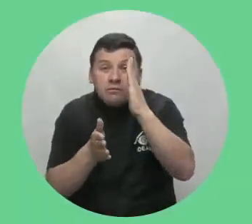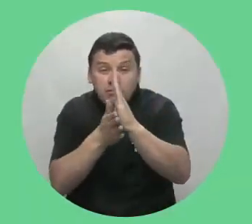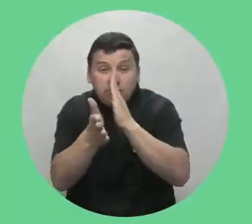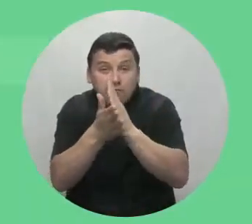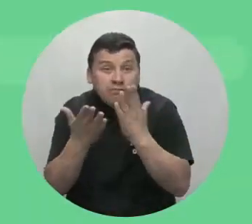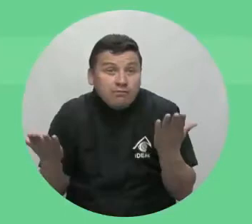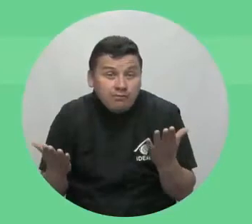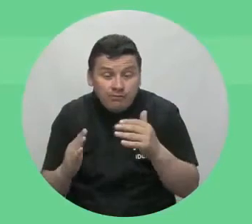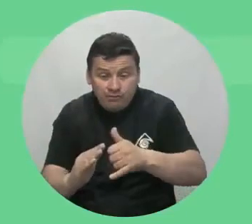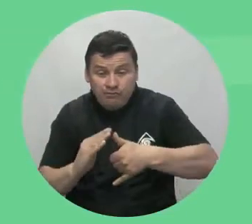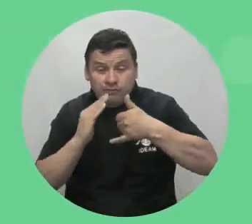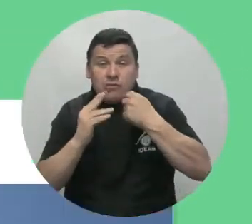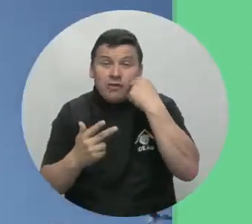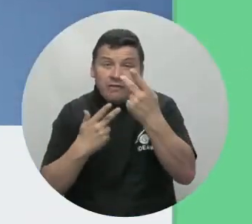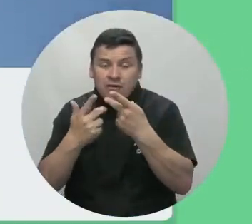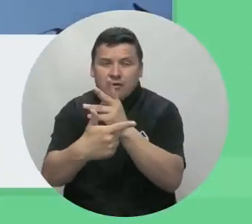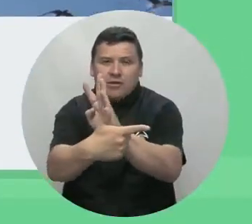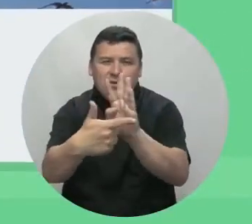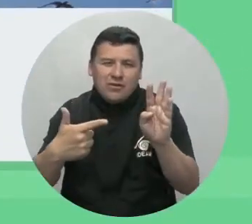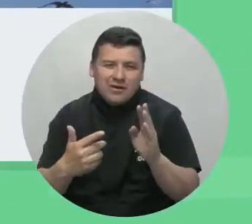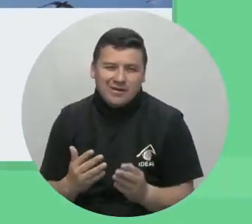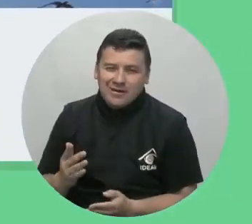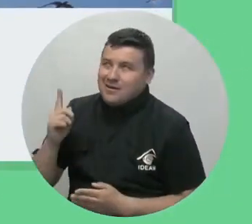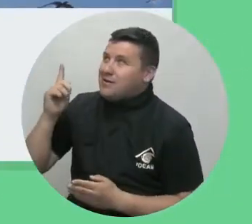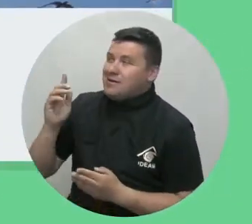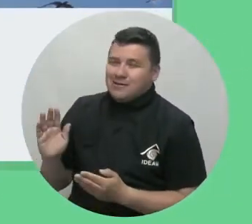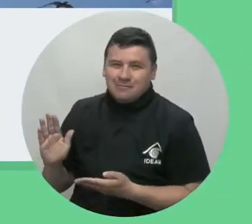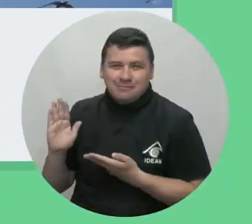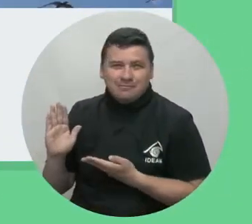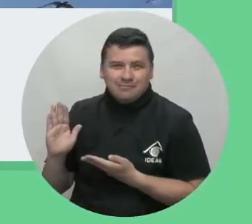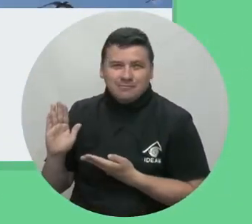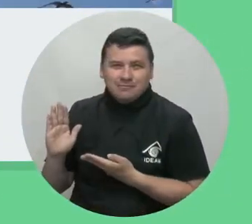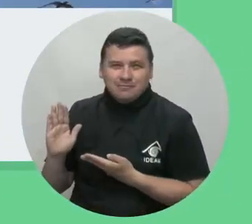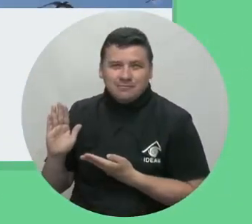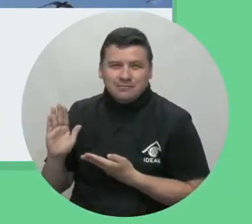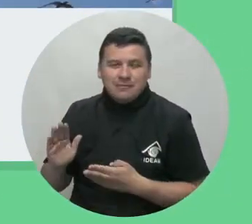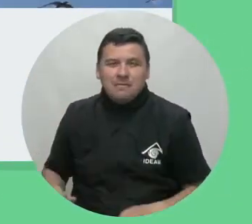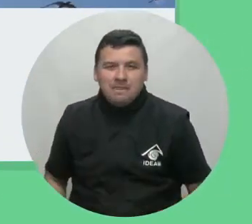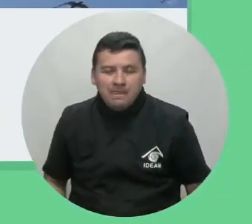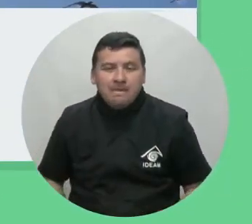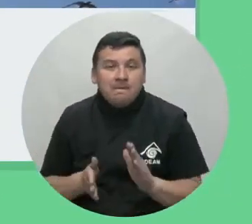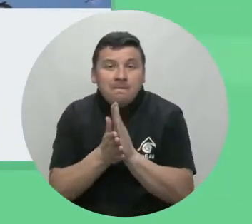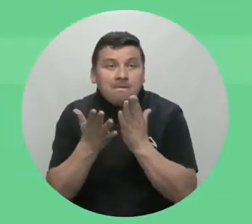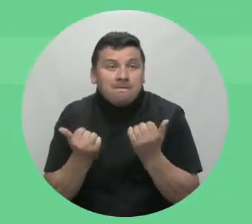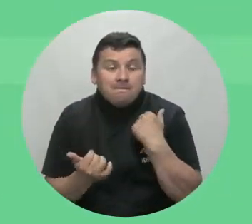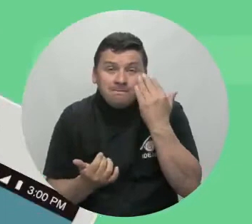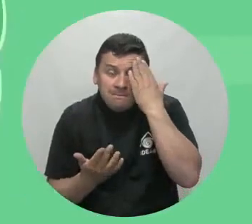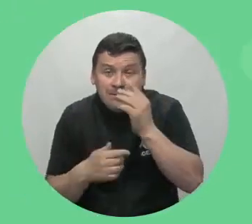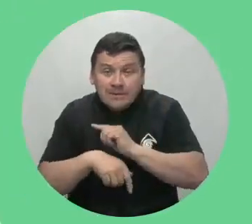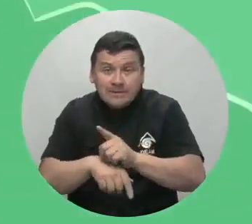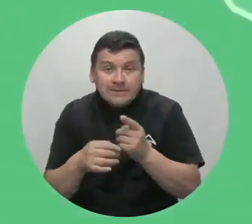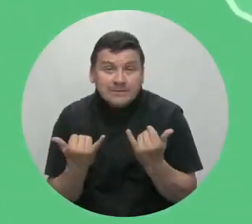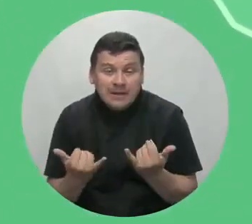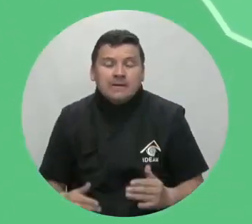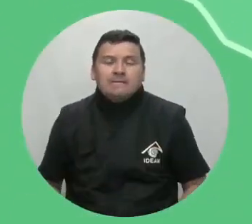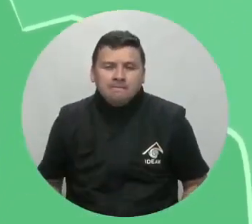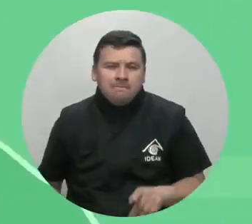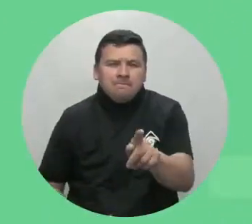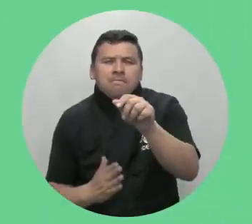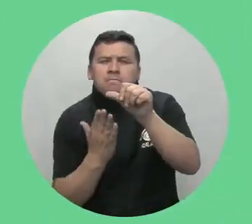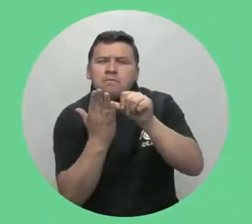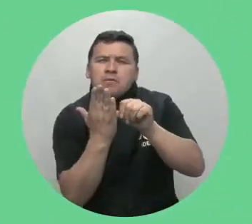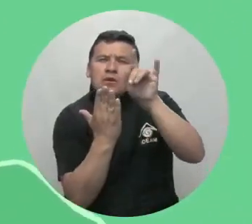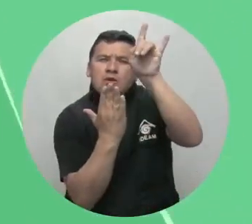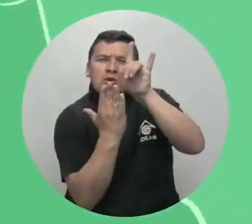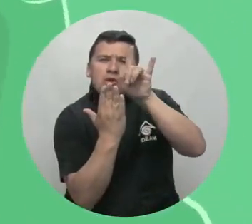información sobre el pronóstico del tiempo, visítenos en www.ideam.gov.co. Y para estar informado al instante,